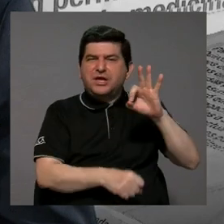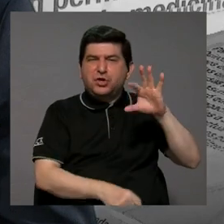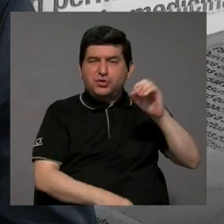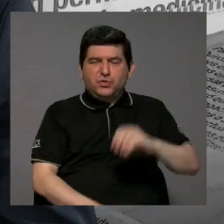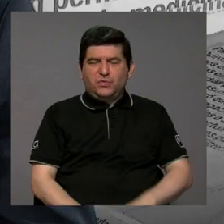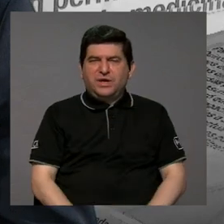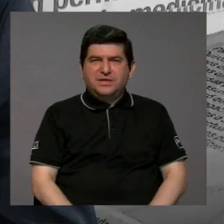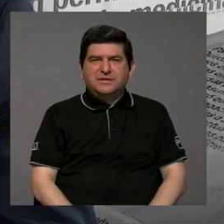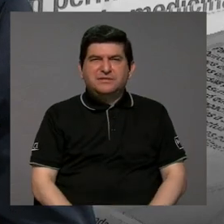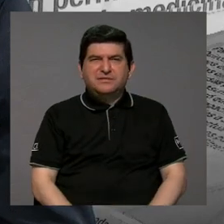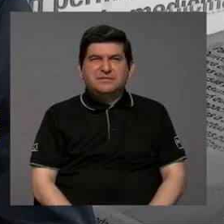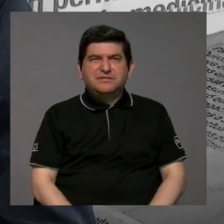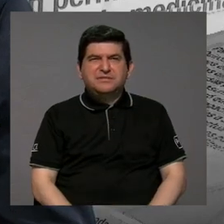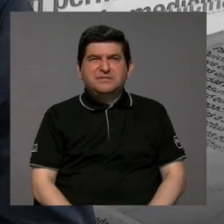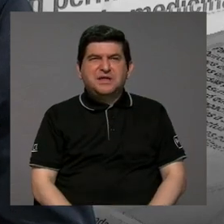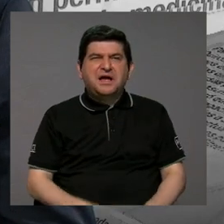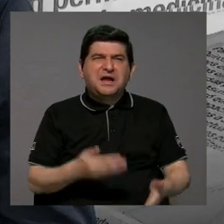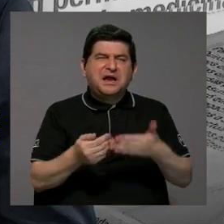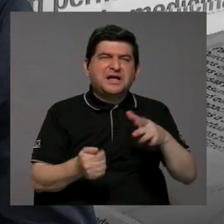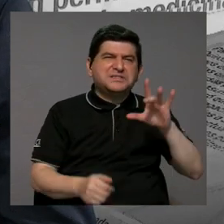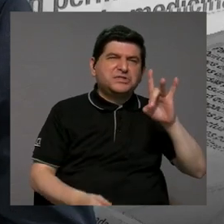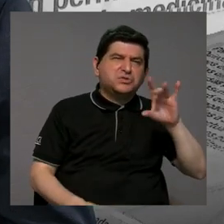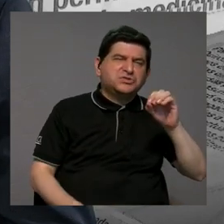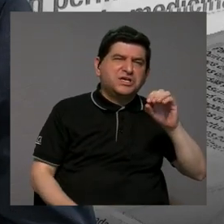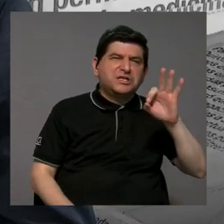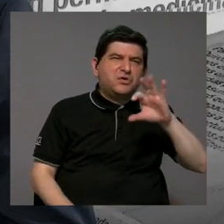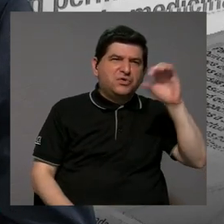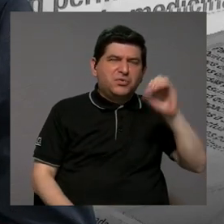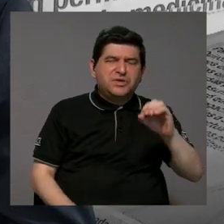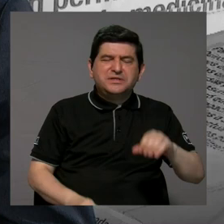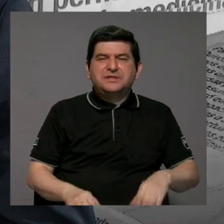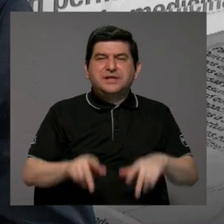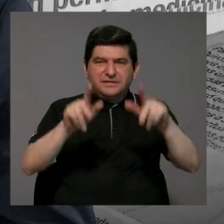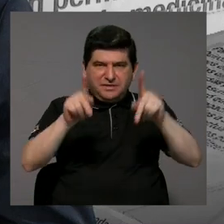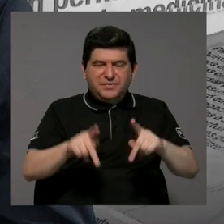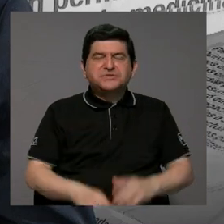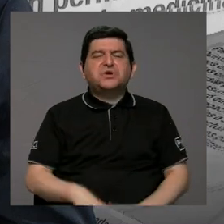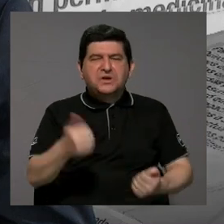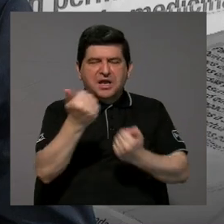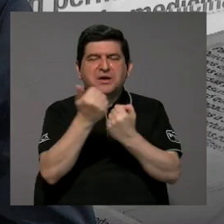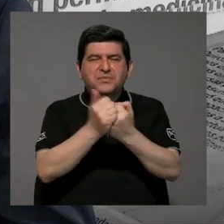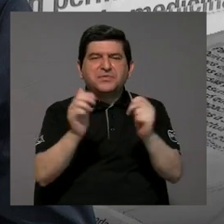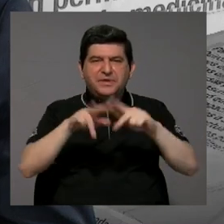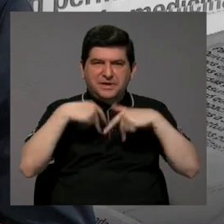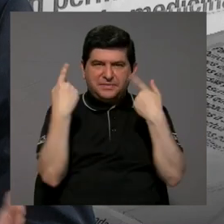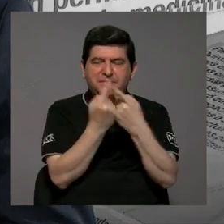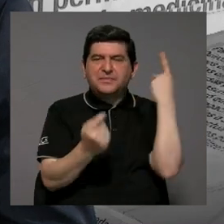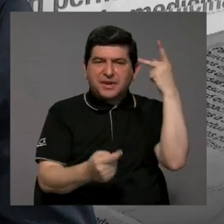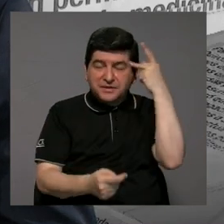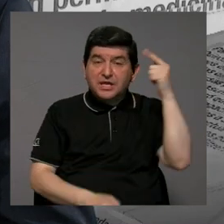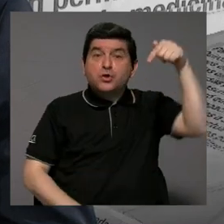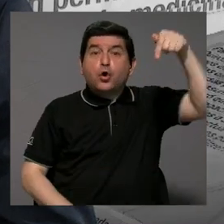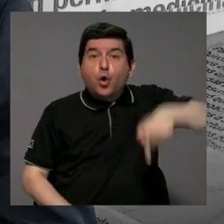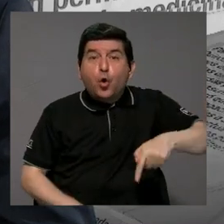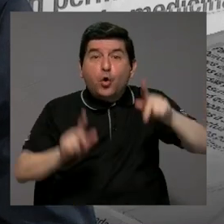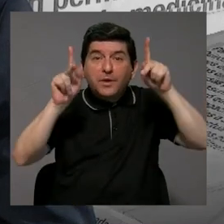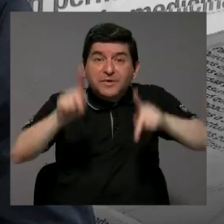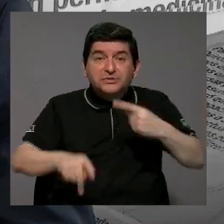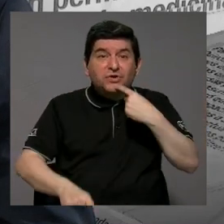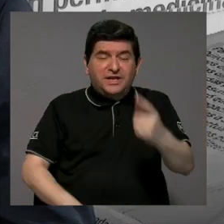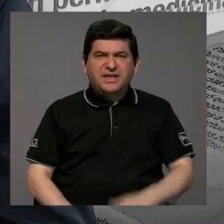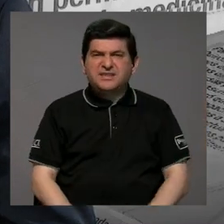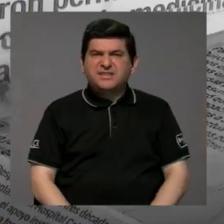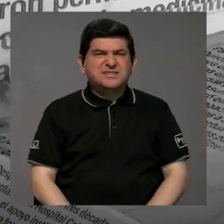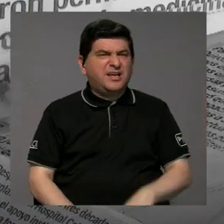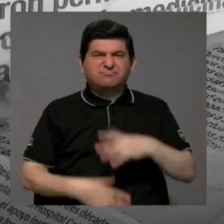alrededor del 80, casi 90% de la población simpatizaba con algún partido político. Hoy, la gente que dice que